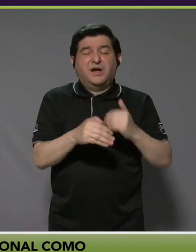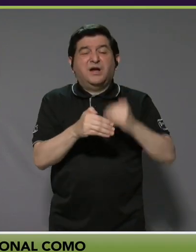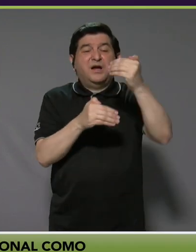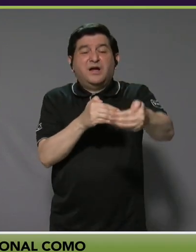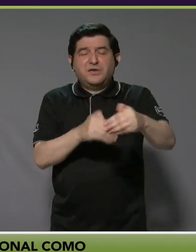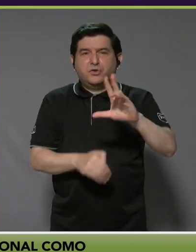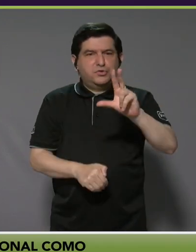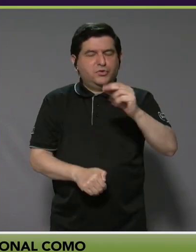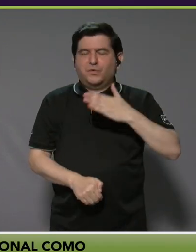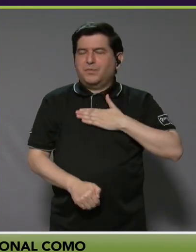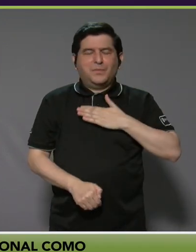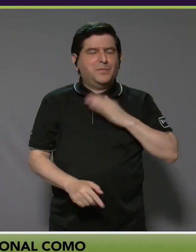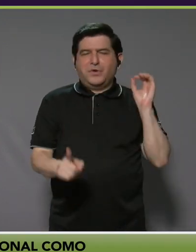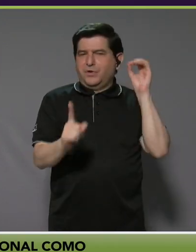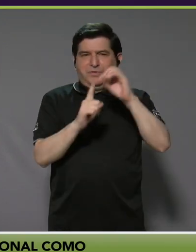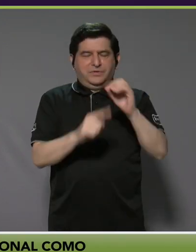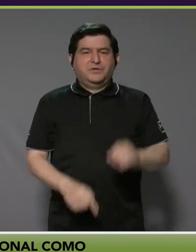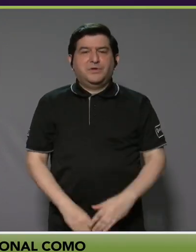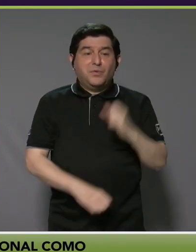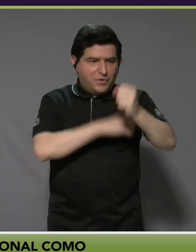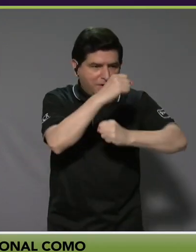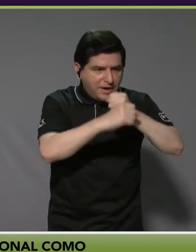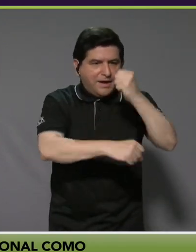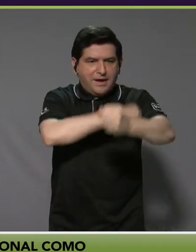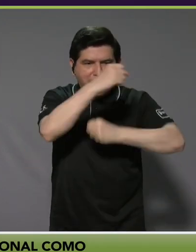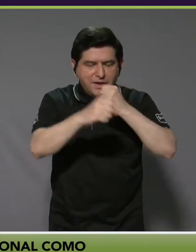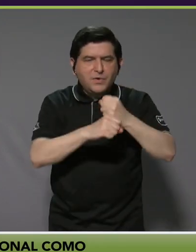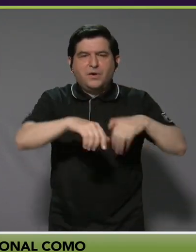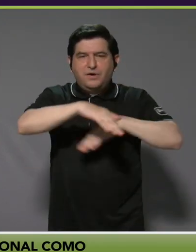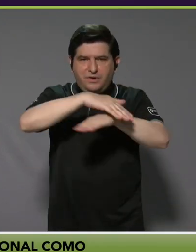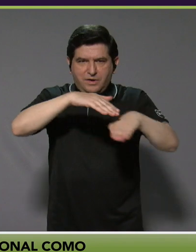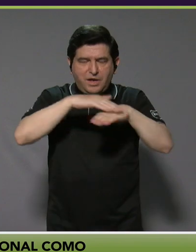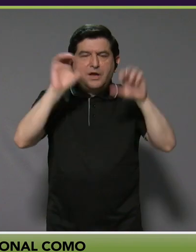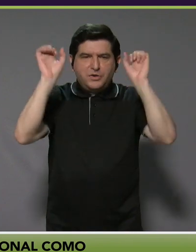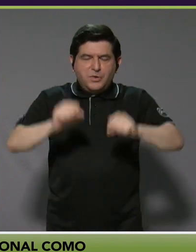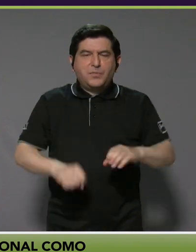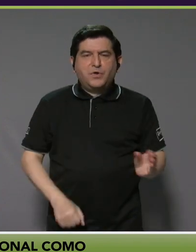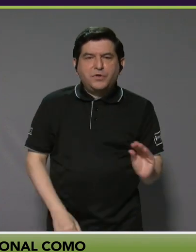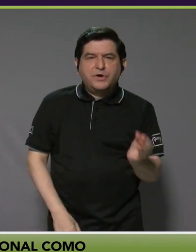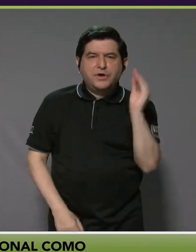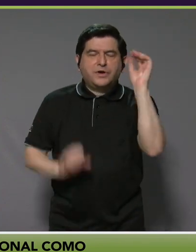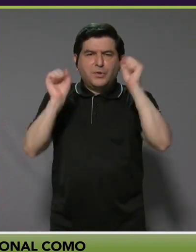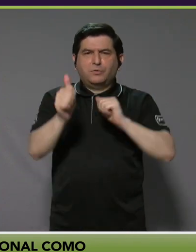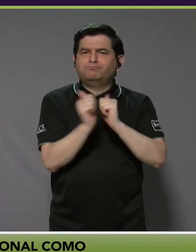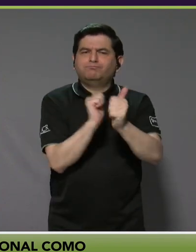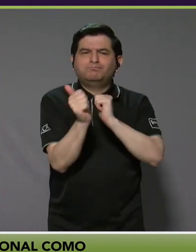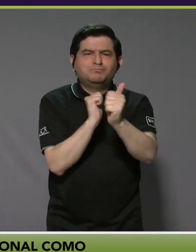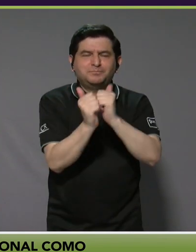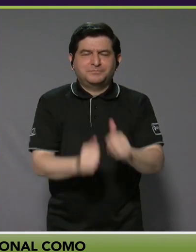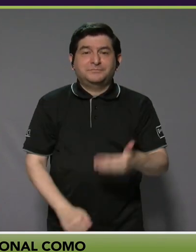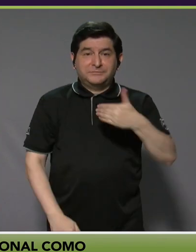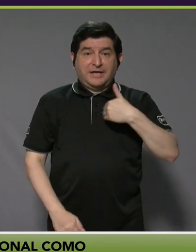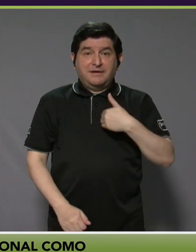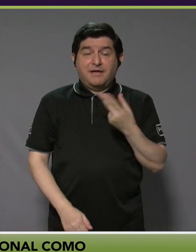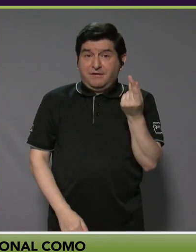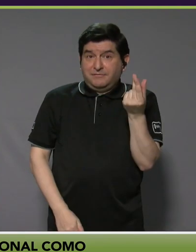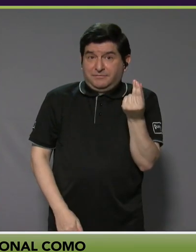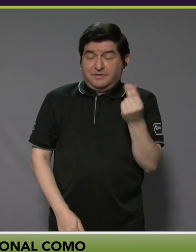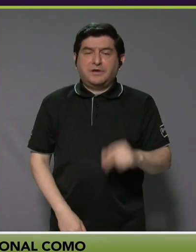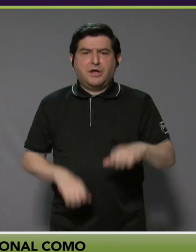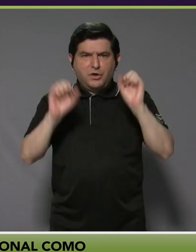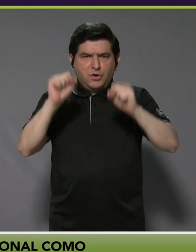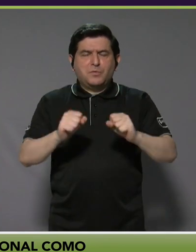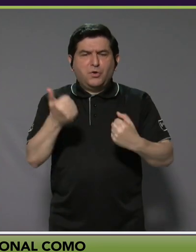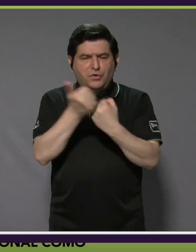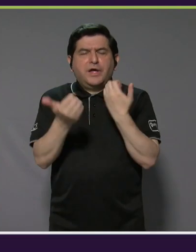Ese no es mi objetivo. Mi objetivo es que cada año haya una plataforma para que estos chicos puedan competir, que tengan dinero, que se